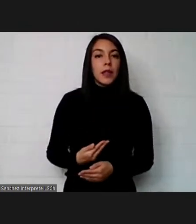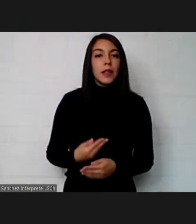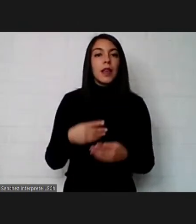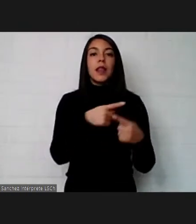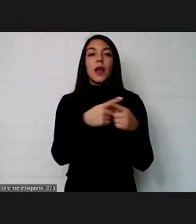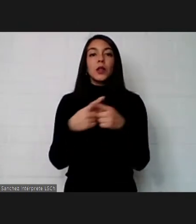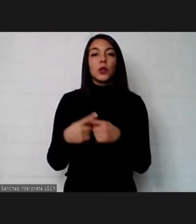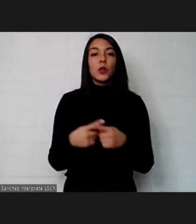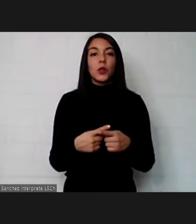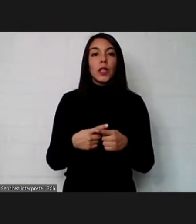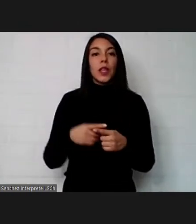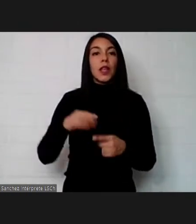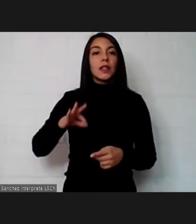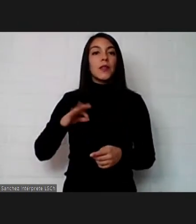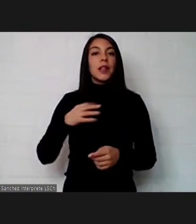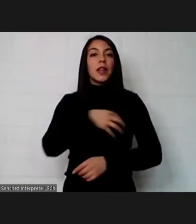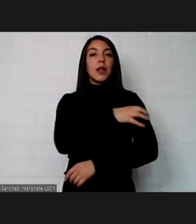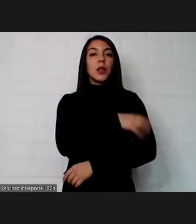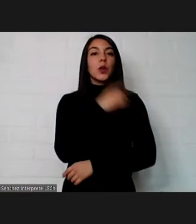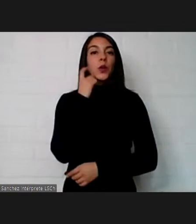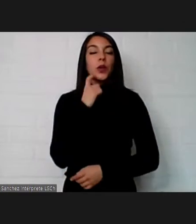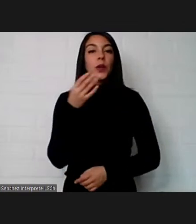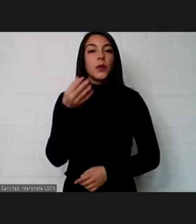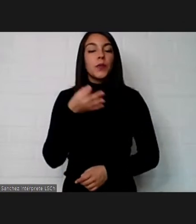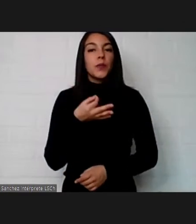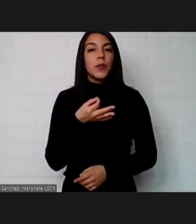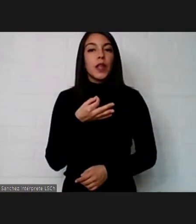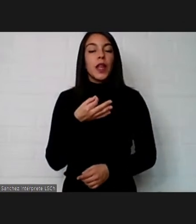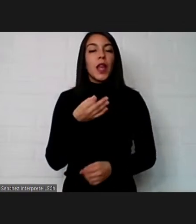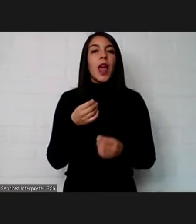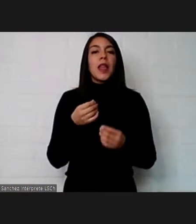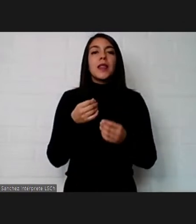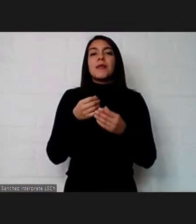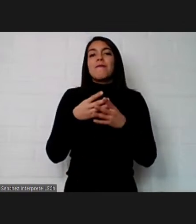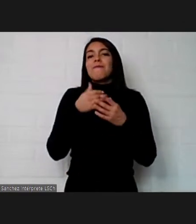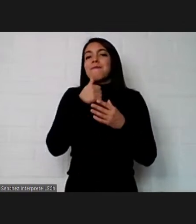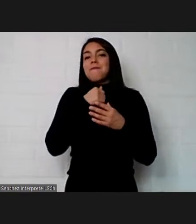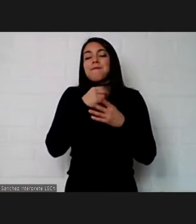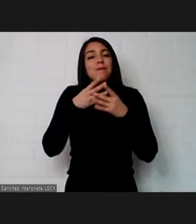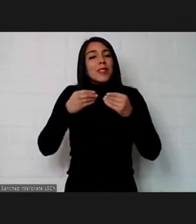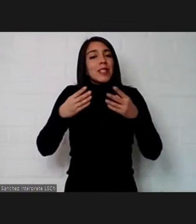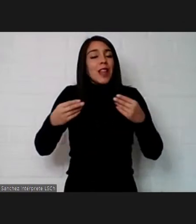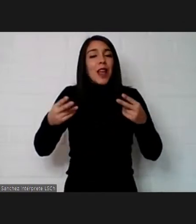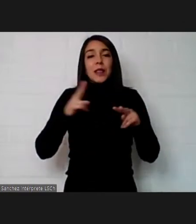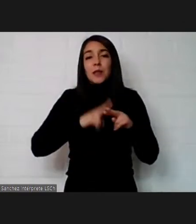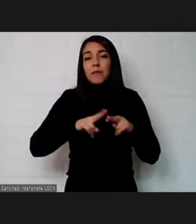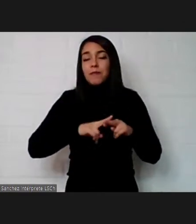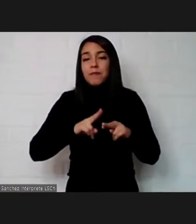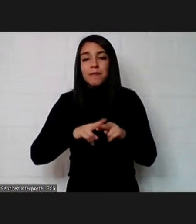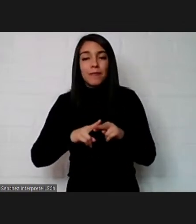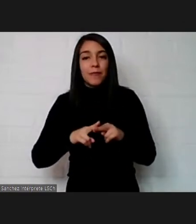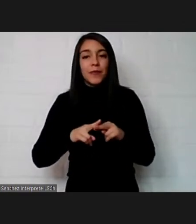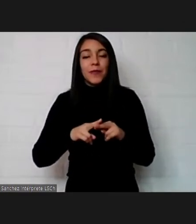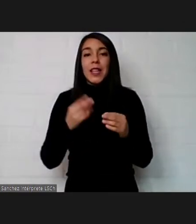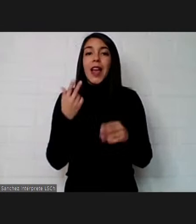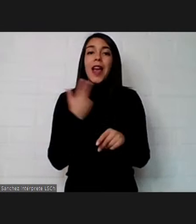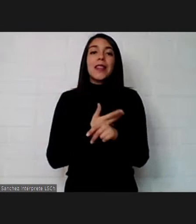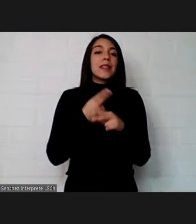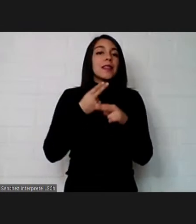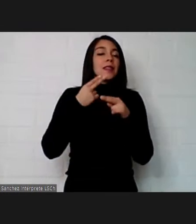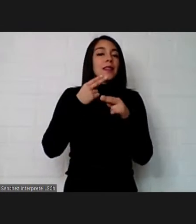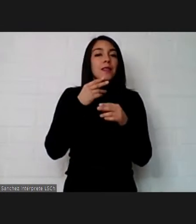región de Higgins cuando pone tanto por hacer si creo me quedo con ese concepto hay tanto por hacer